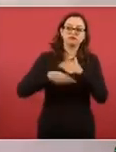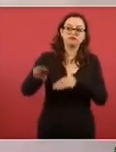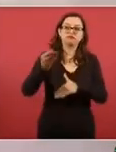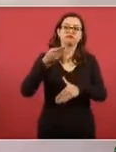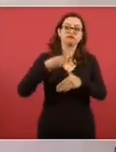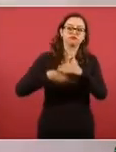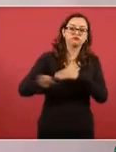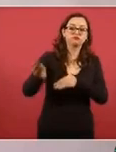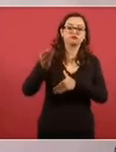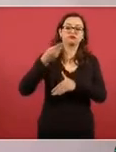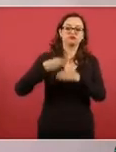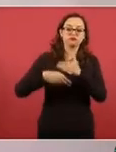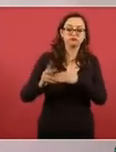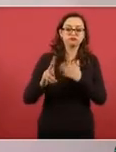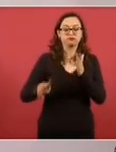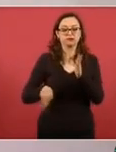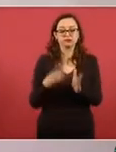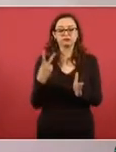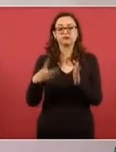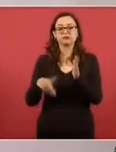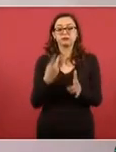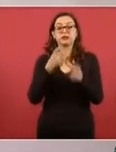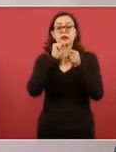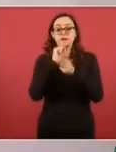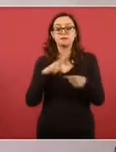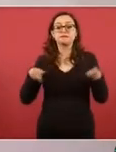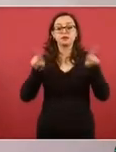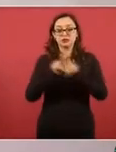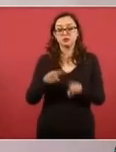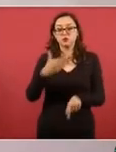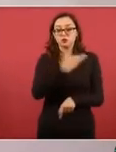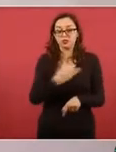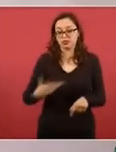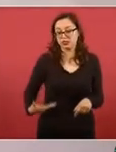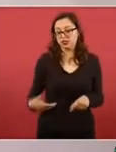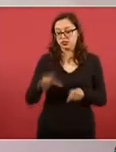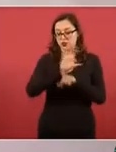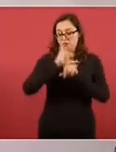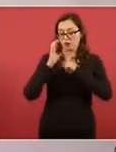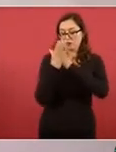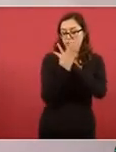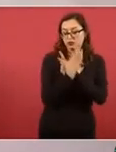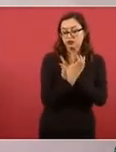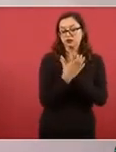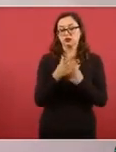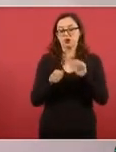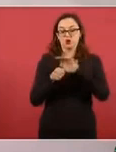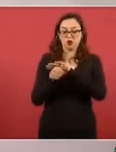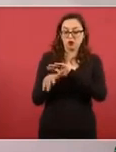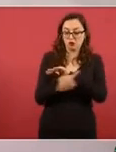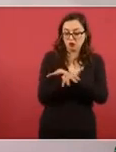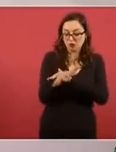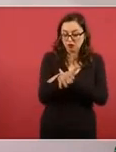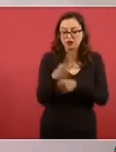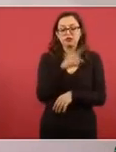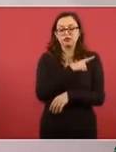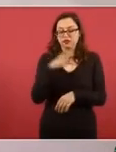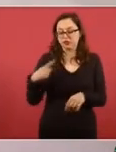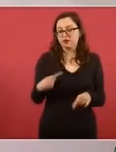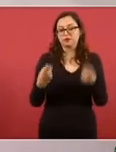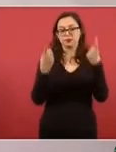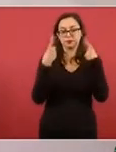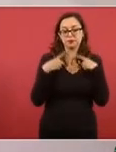búsqueda y coadyuvancia con la Fiscalía Especial y con el GIEI. Y como hemos